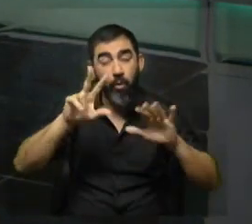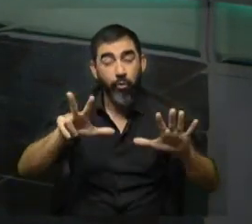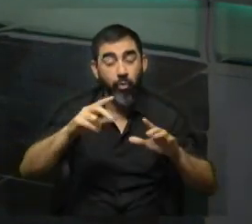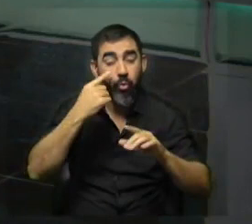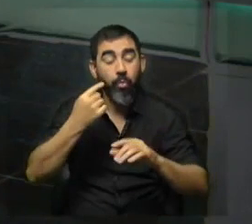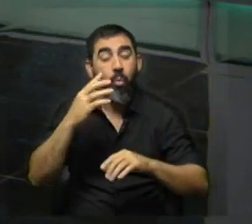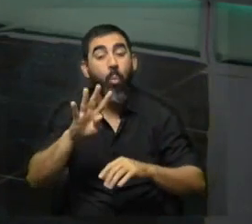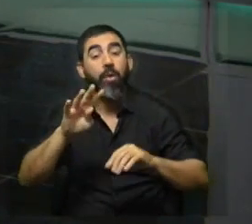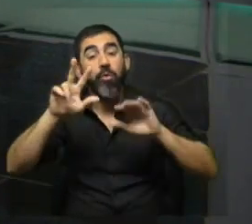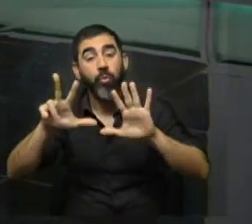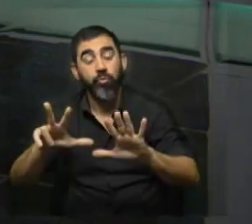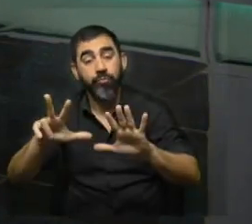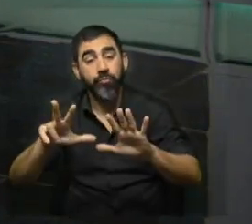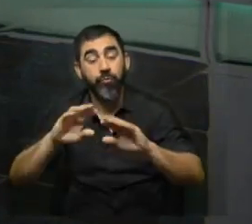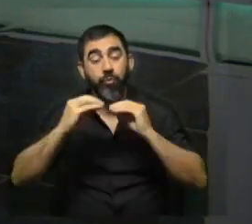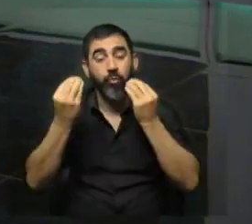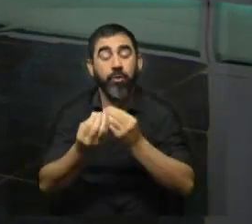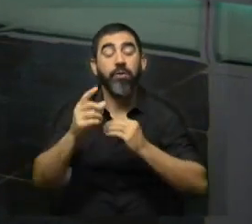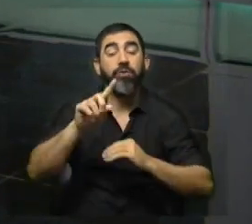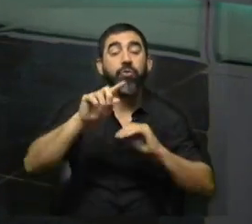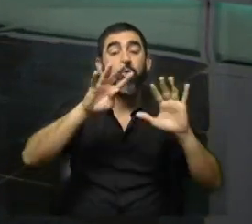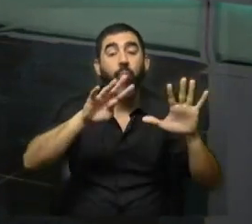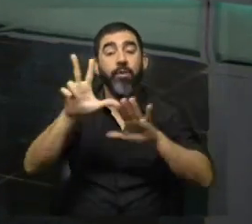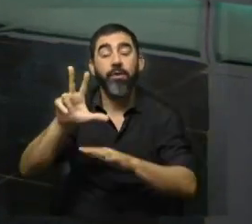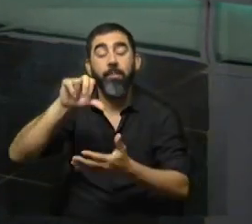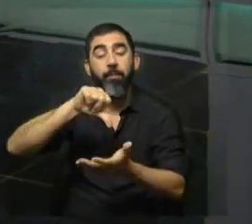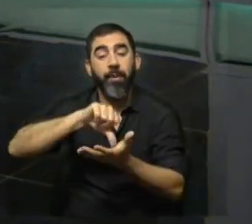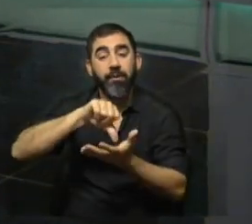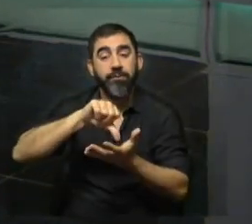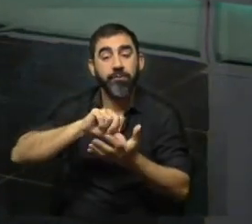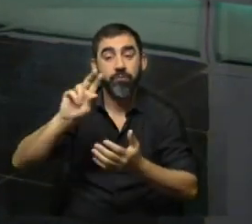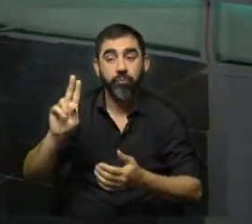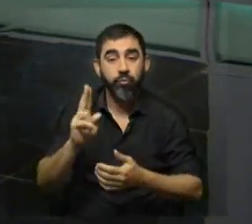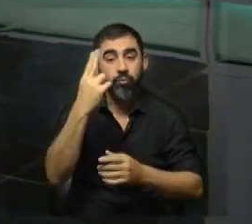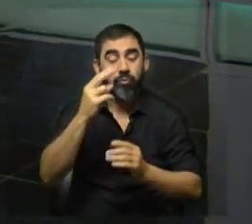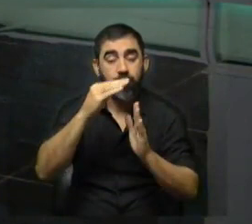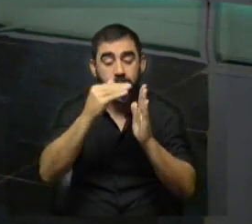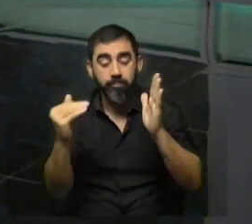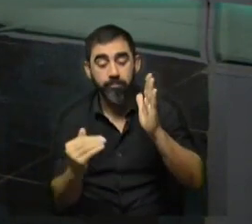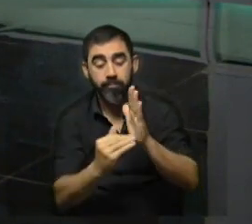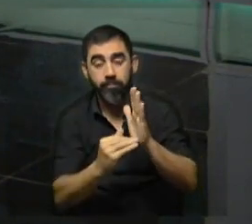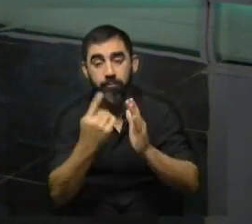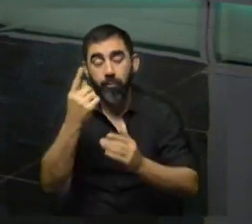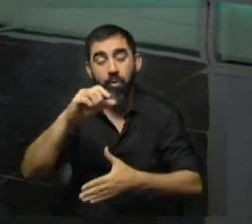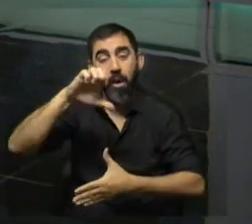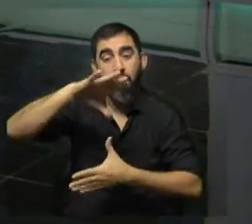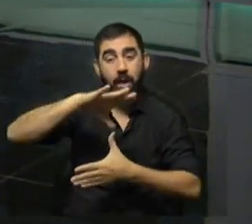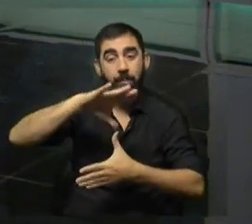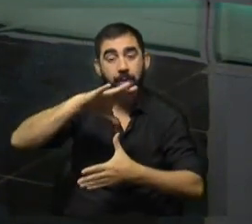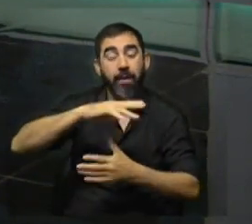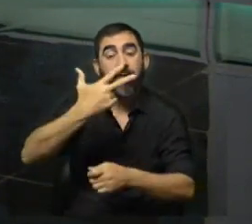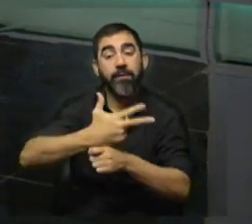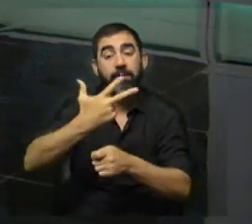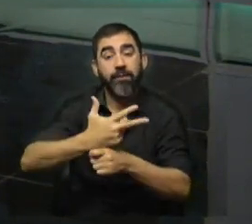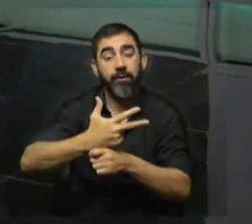puesto número 48 entre 193 estados. Sí, Uruguay a su vez bajó un puesto en el continente americano, quedando tercero detrás